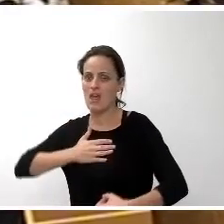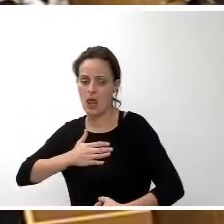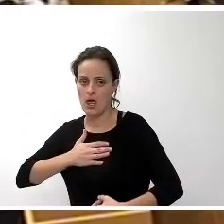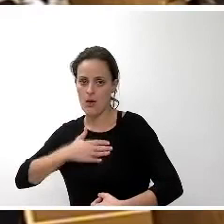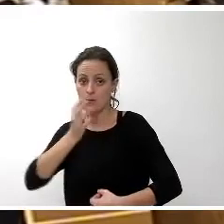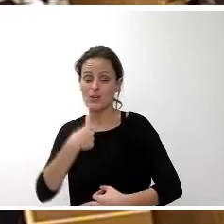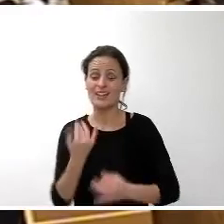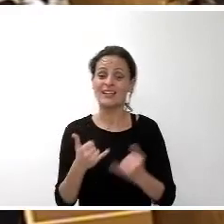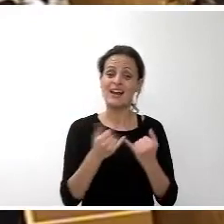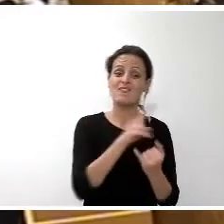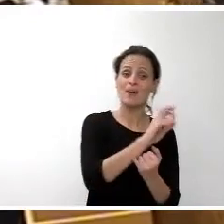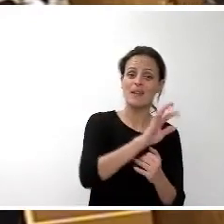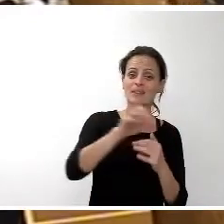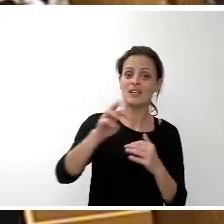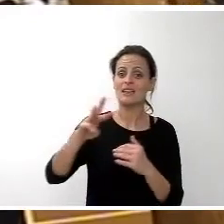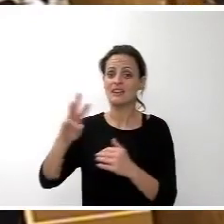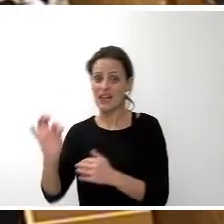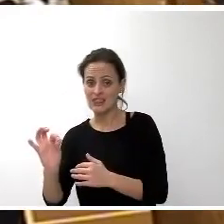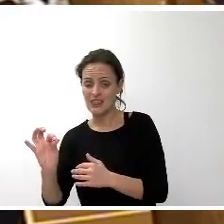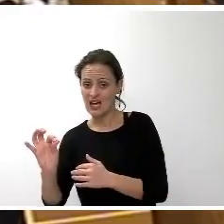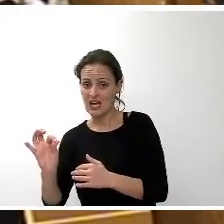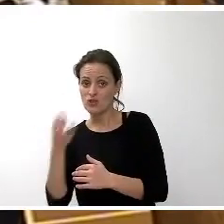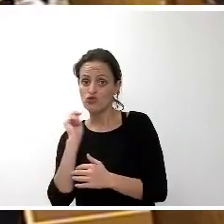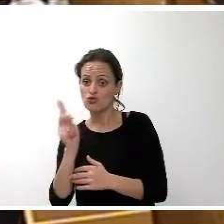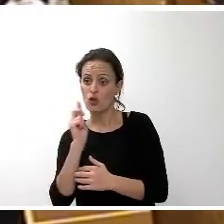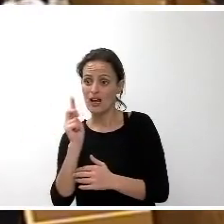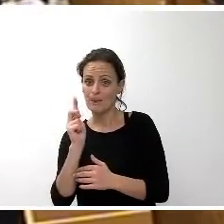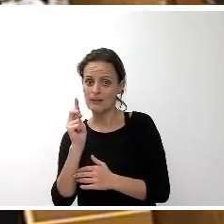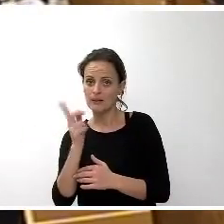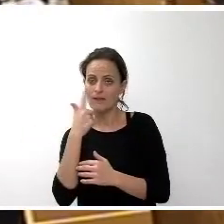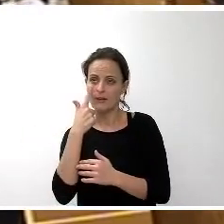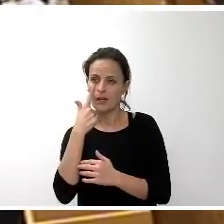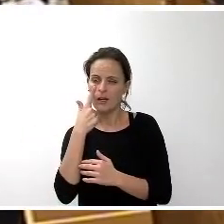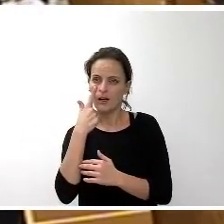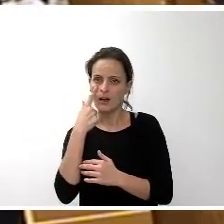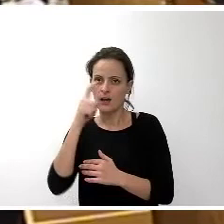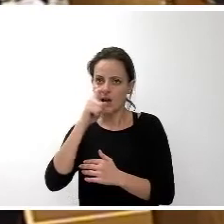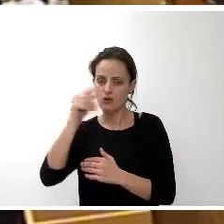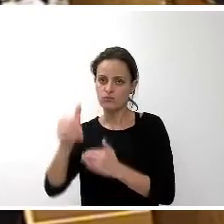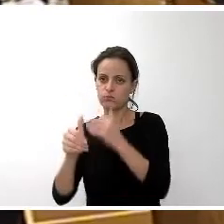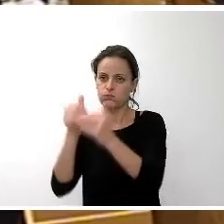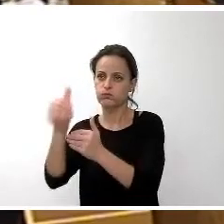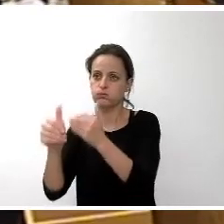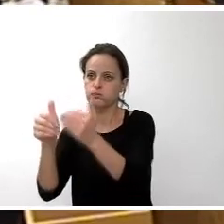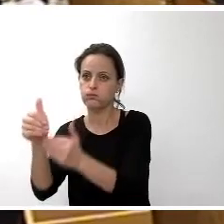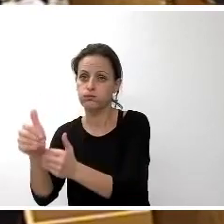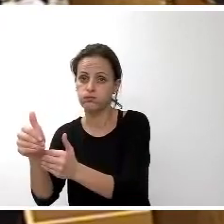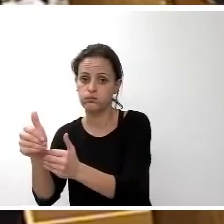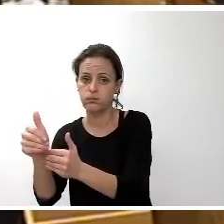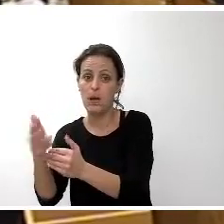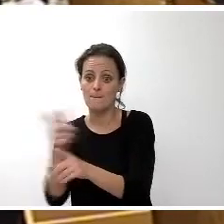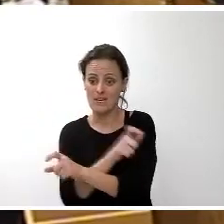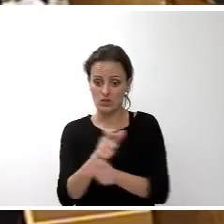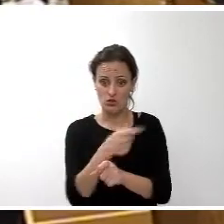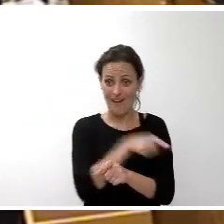Tenerife 2030 y toda esa inversión solo se podrán medir dentro de algunos años cuando todas las personas beneficiarias puedan